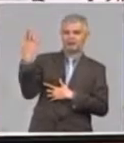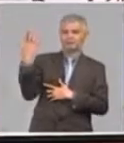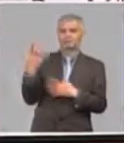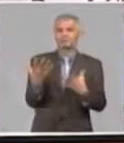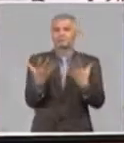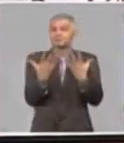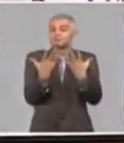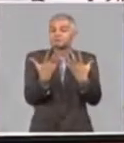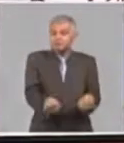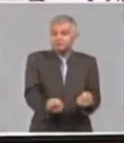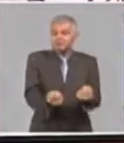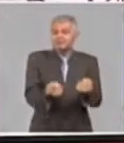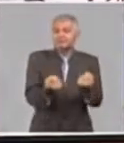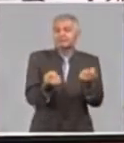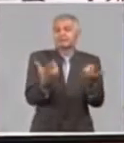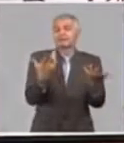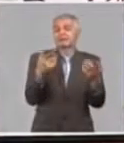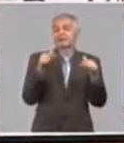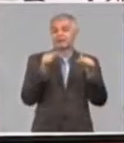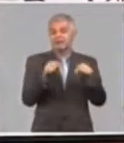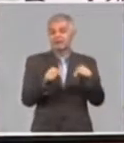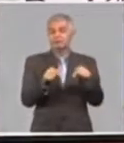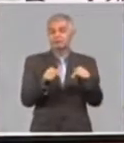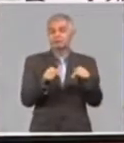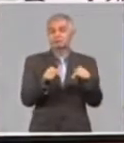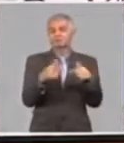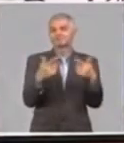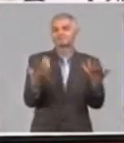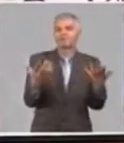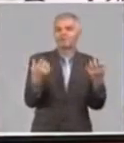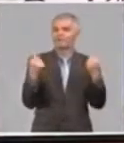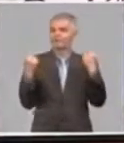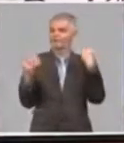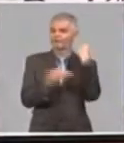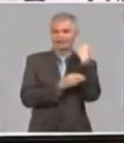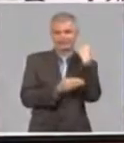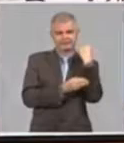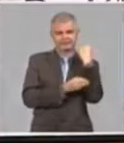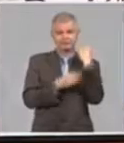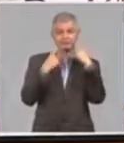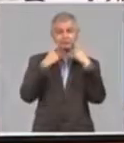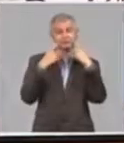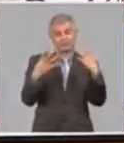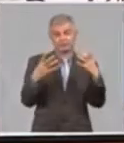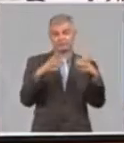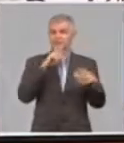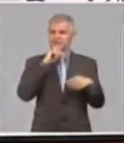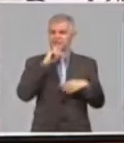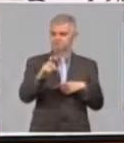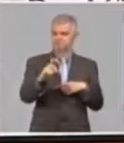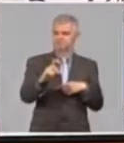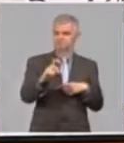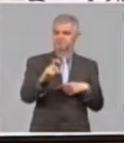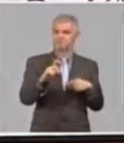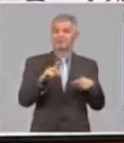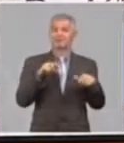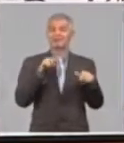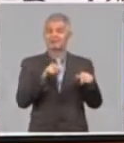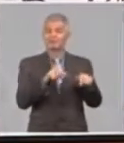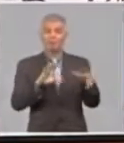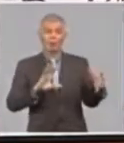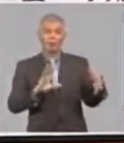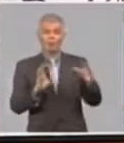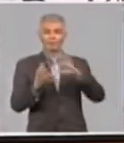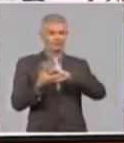es uno de los extremos climáticos más, digamos, fuertes a los que nosotros nos enfrentamos y tiene una complejidad